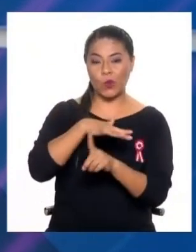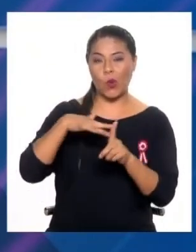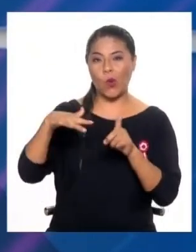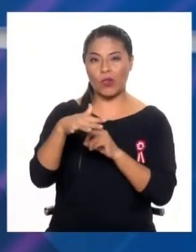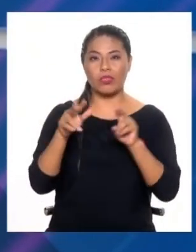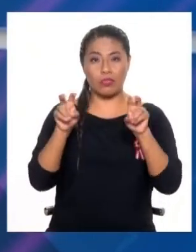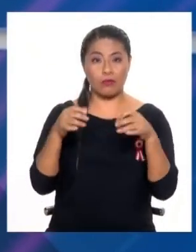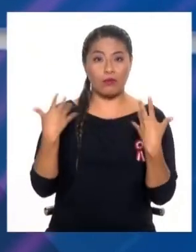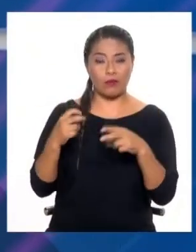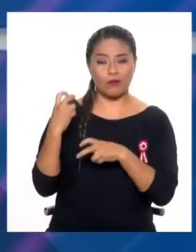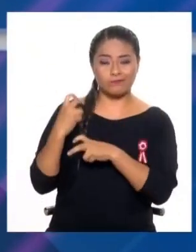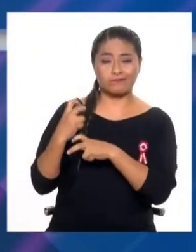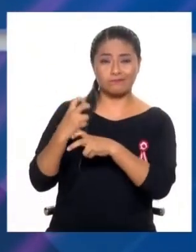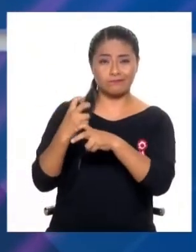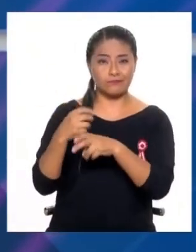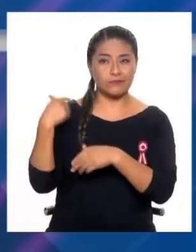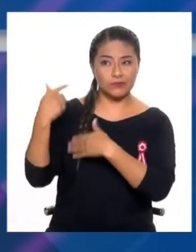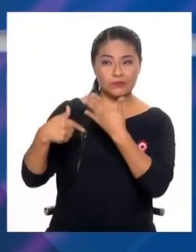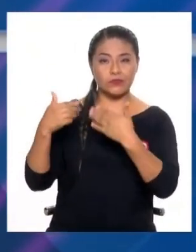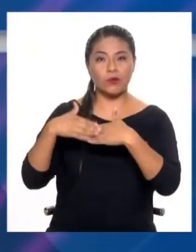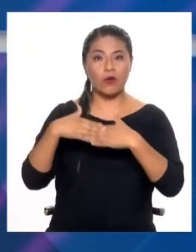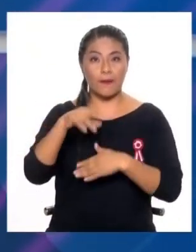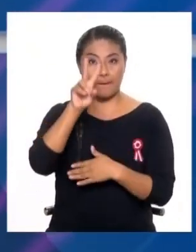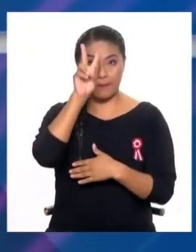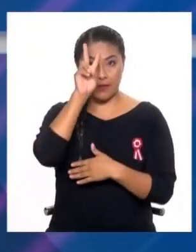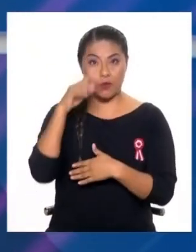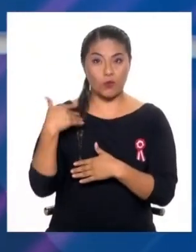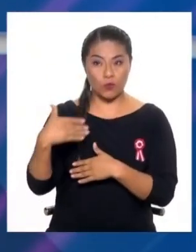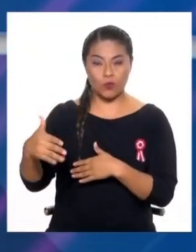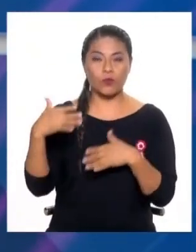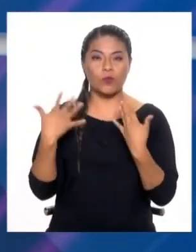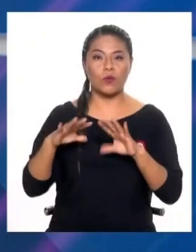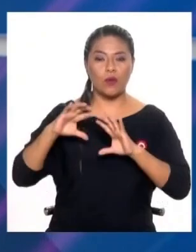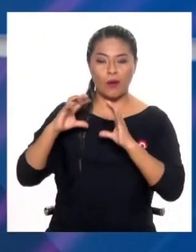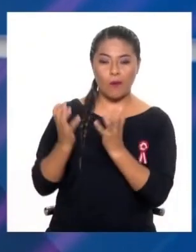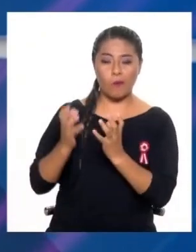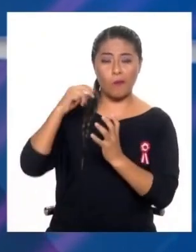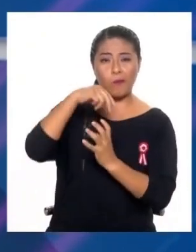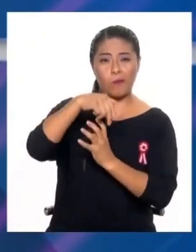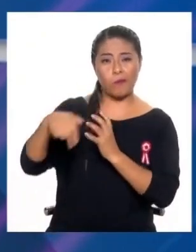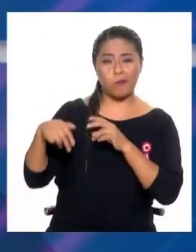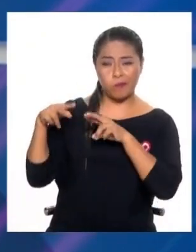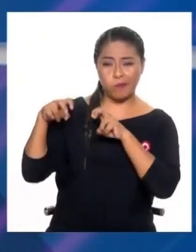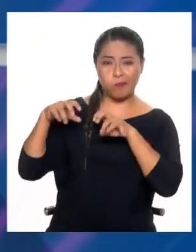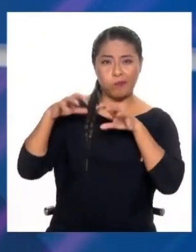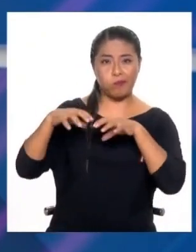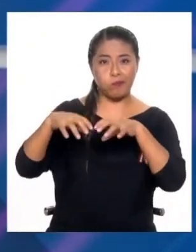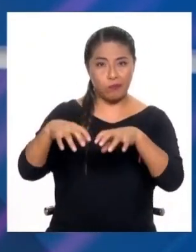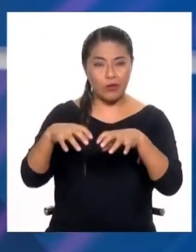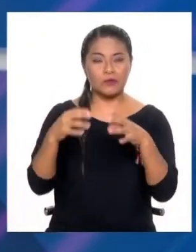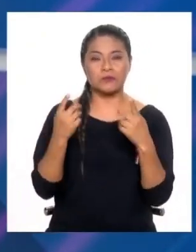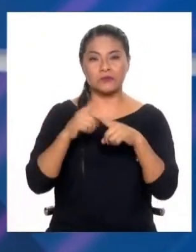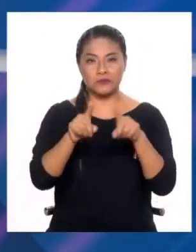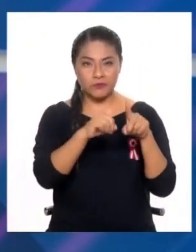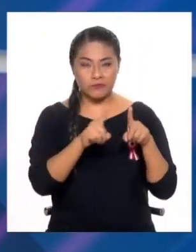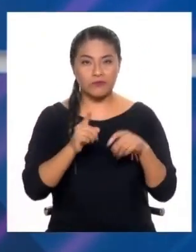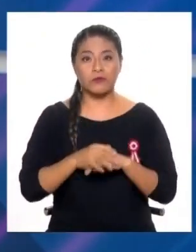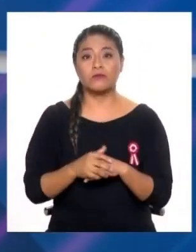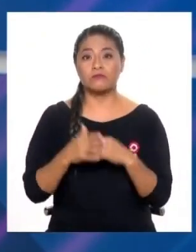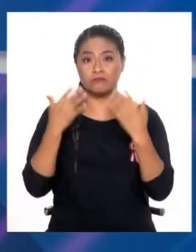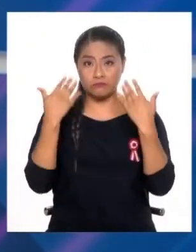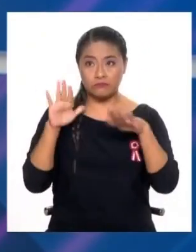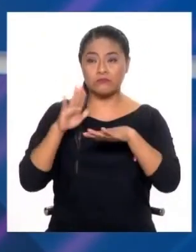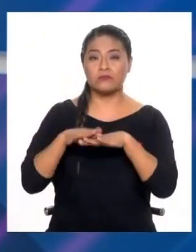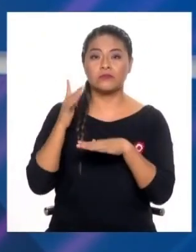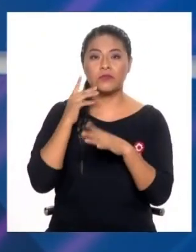viviendo para profundizar qué va a pasar con el Perú a propósito del niño global, que ya todas las alarmas han establecido, han aparecido